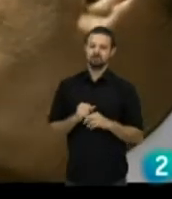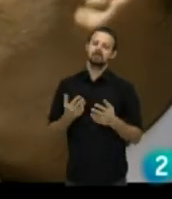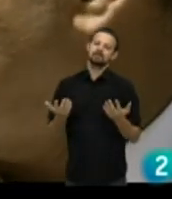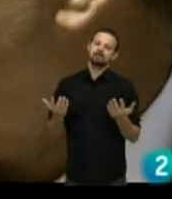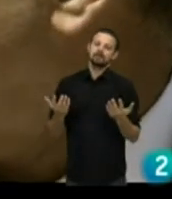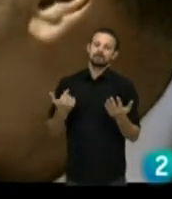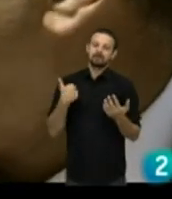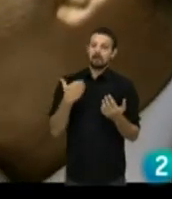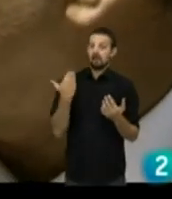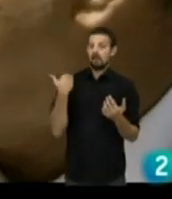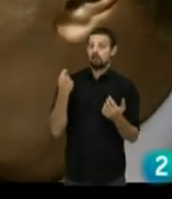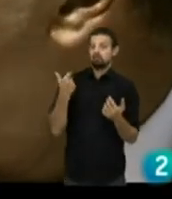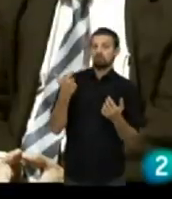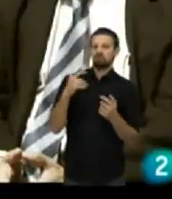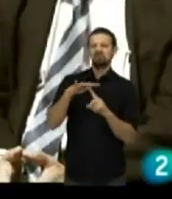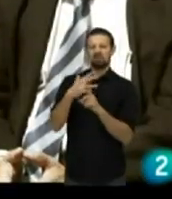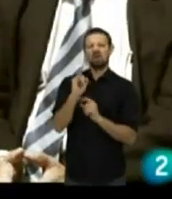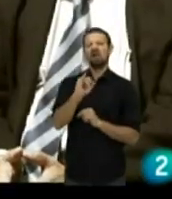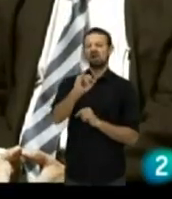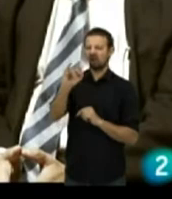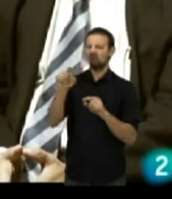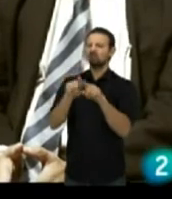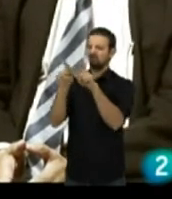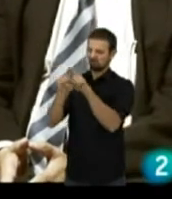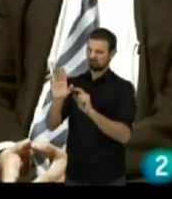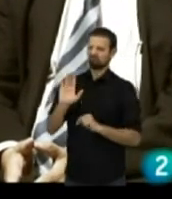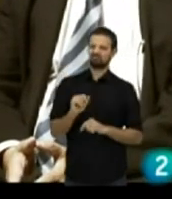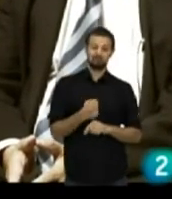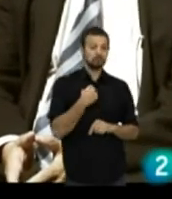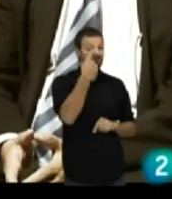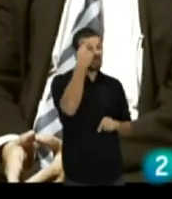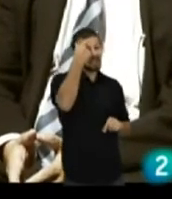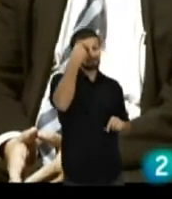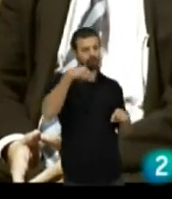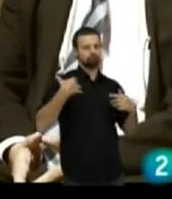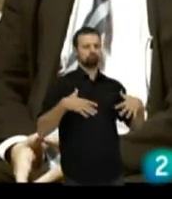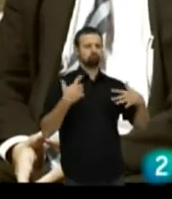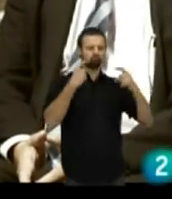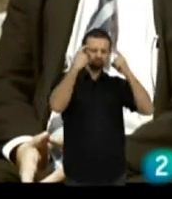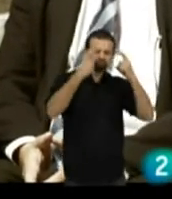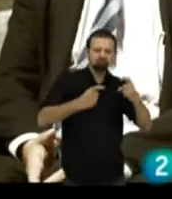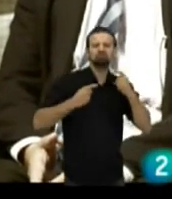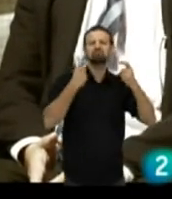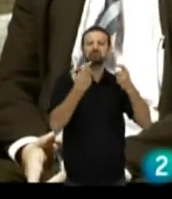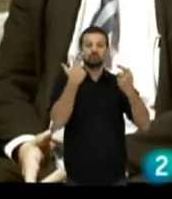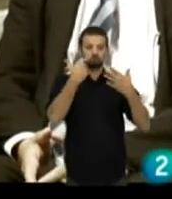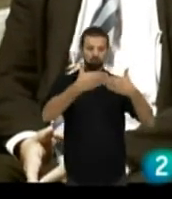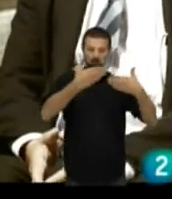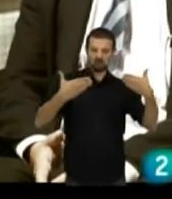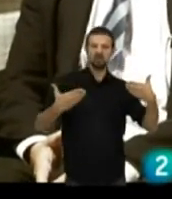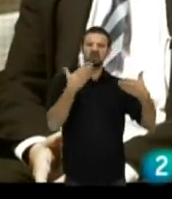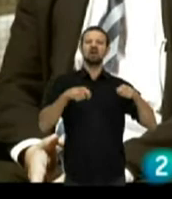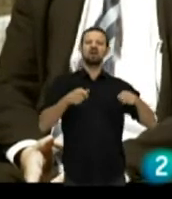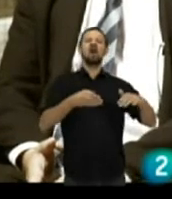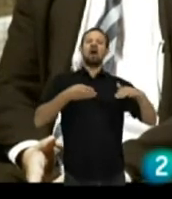Pero son casos que han estado pasando hasta ayer, ¿eh? Y el esfuerzo que habéis hecho en Ávila y con tu firme apoyo al haber conseguido que la muralla sea accesible,